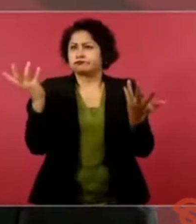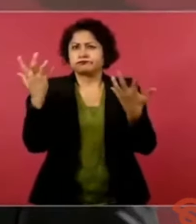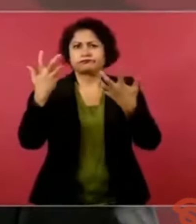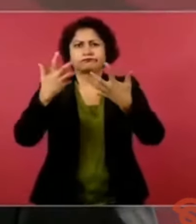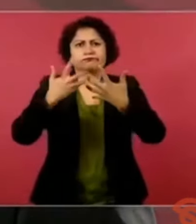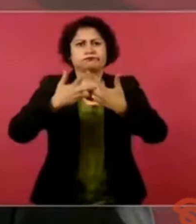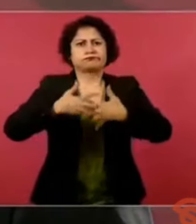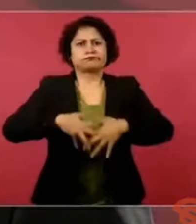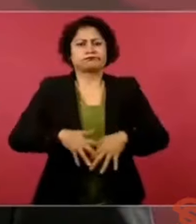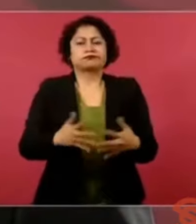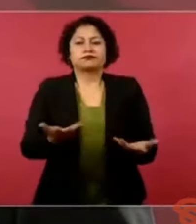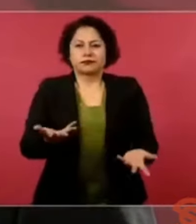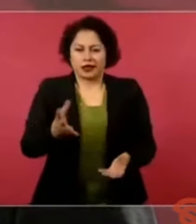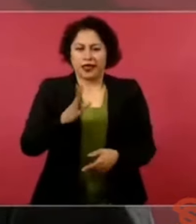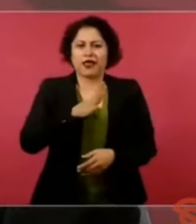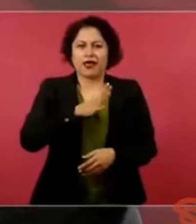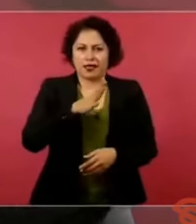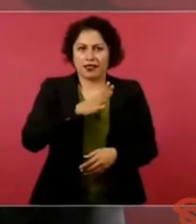pero